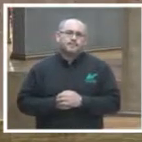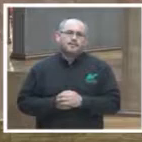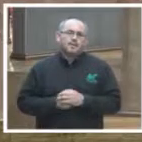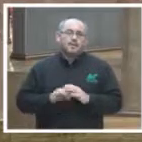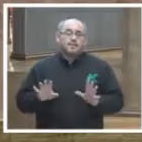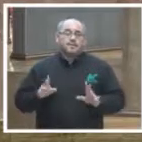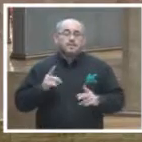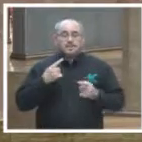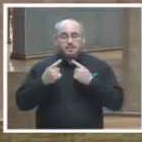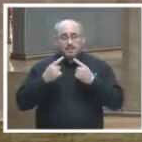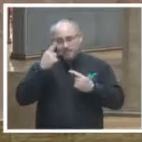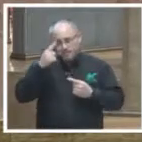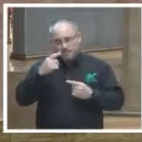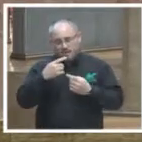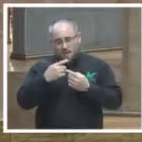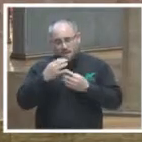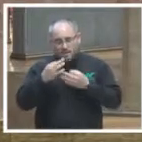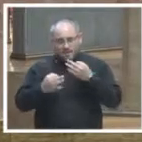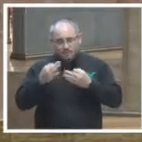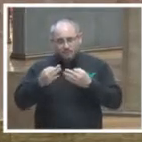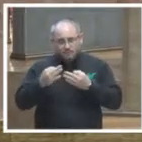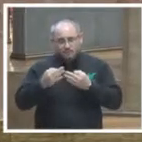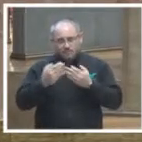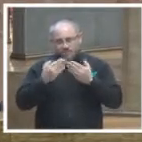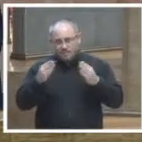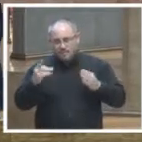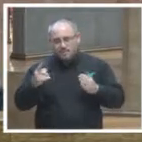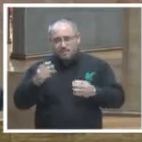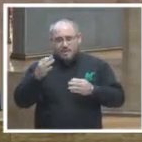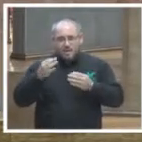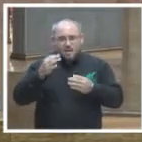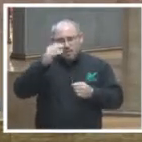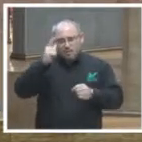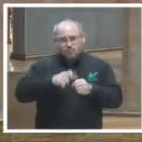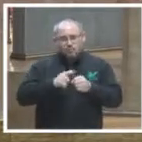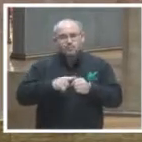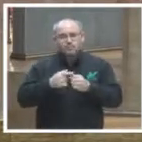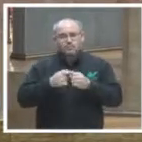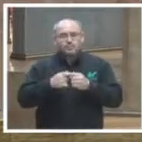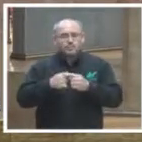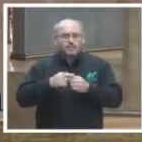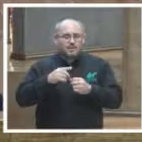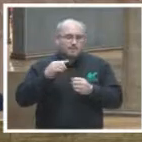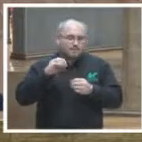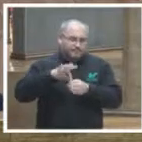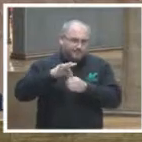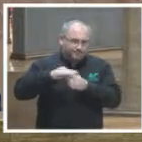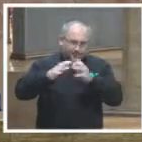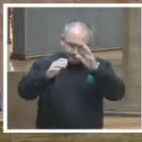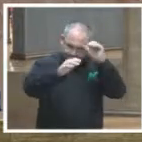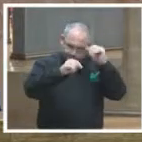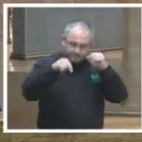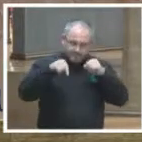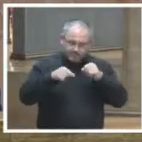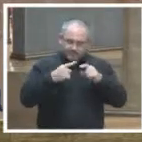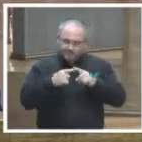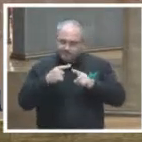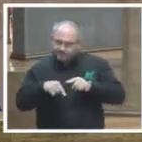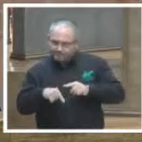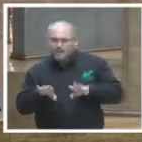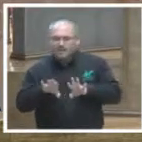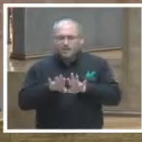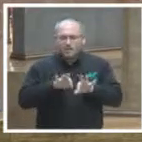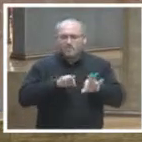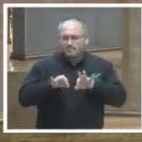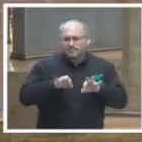Diálogos para la Justicia Abierta y Cultura Democrática. La rendición de cuentas y la transparencia son mecanismos mediante